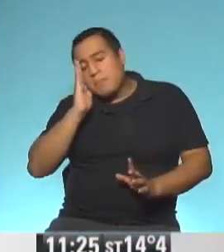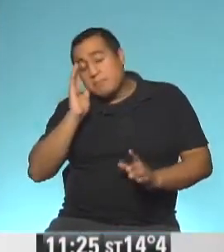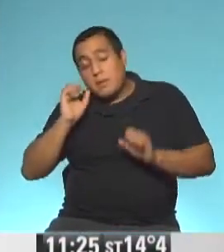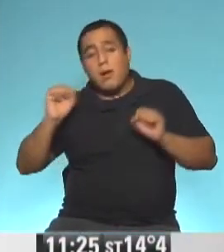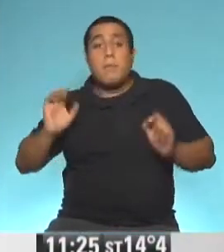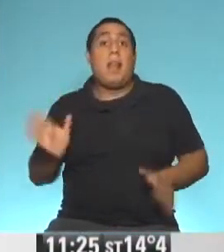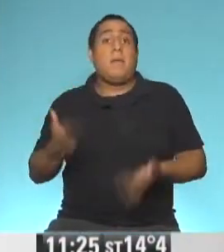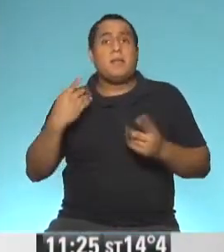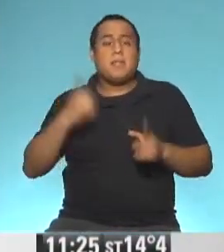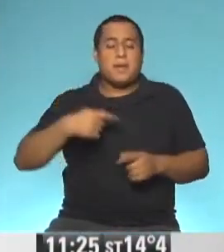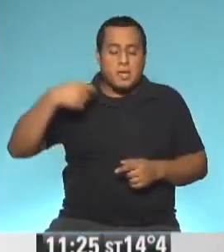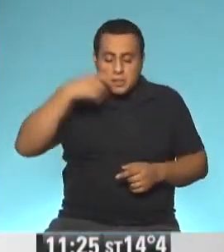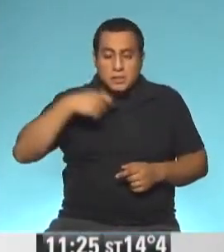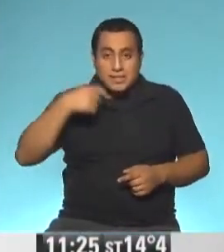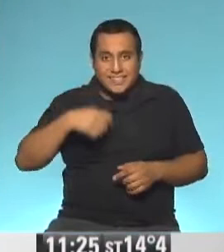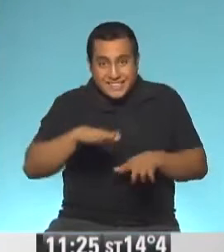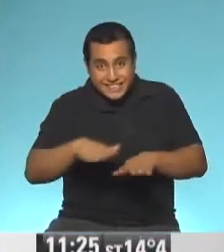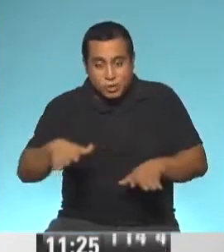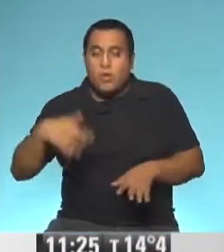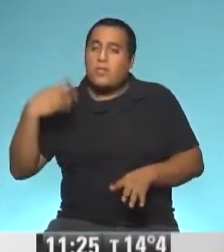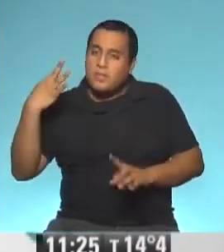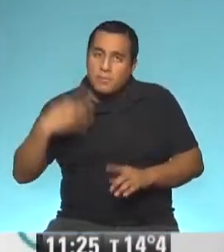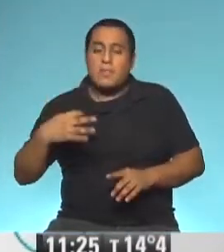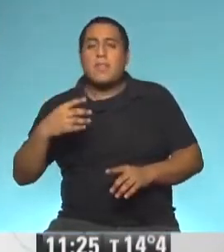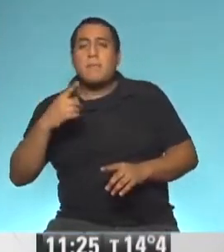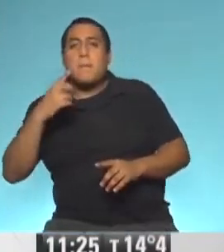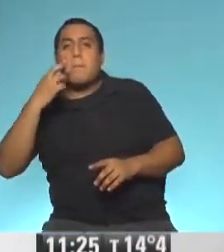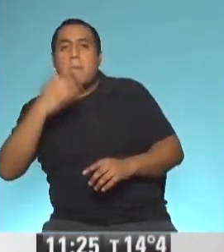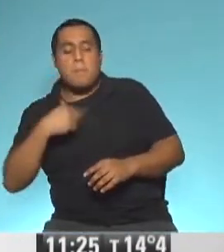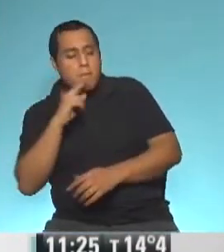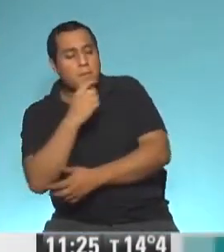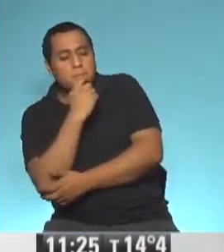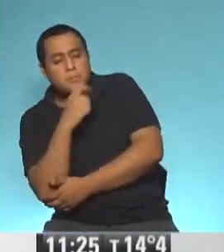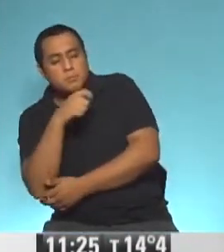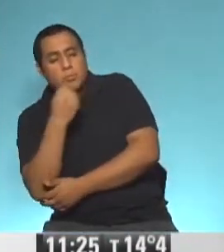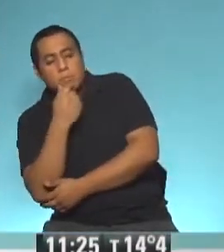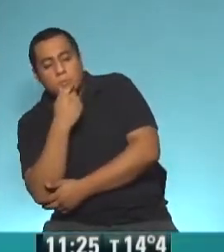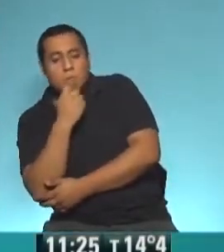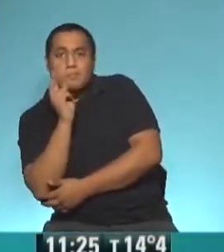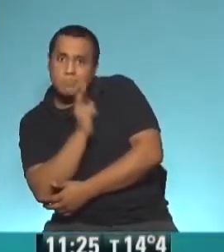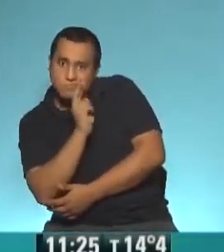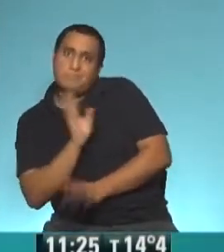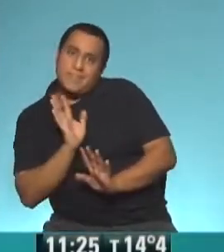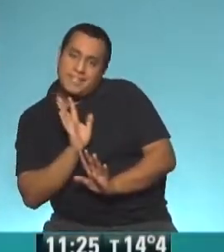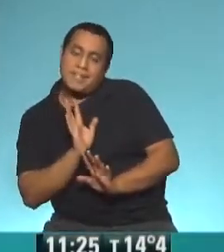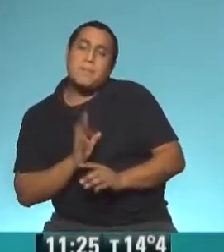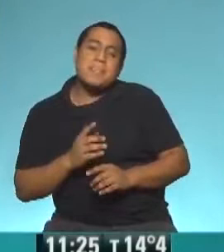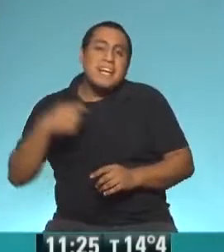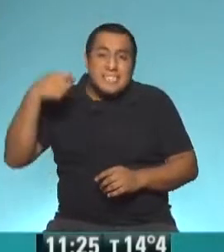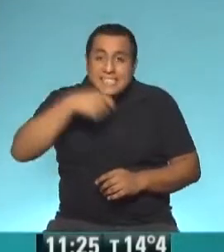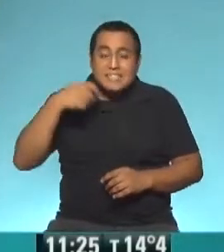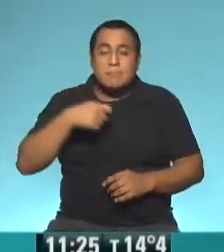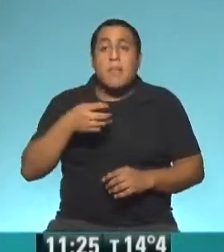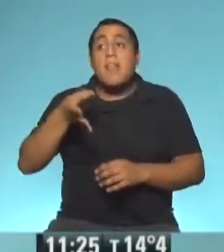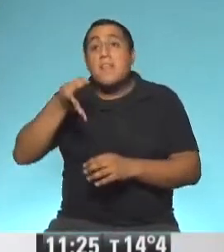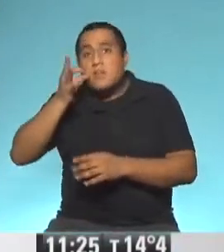los dientes. Si son muy chiquitos, tienen que estar supervisados por los papás, el lavado de dientes. Tenemos que lavar los dientes antes del